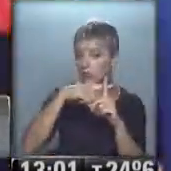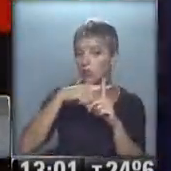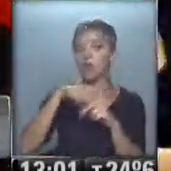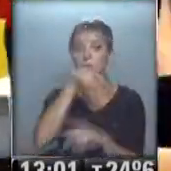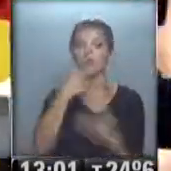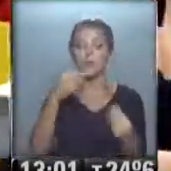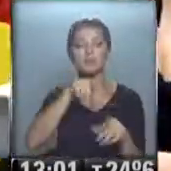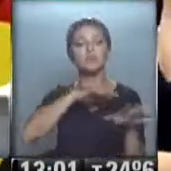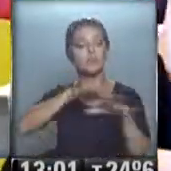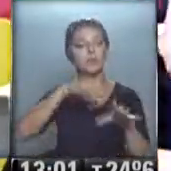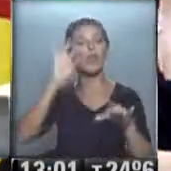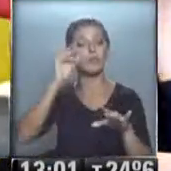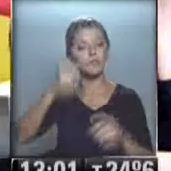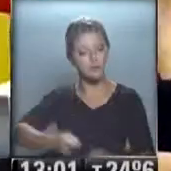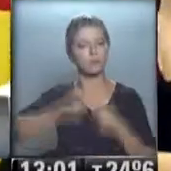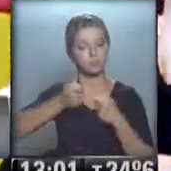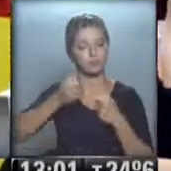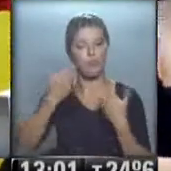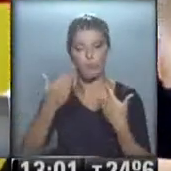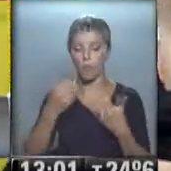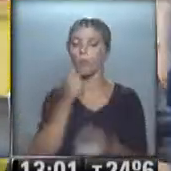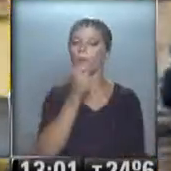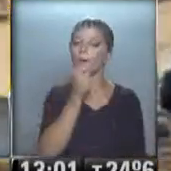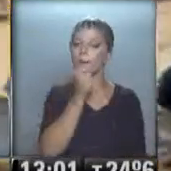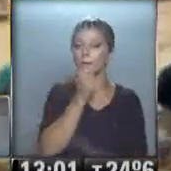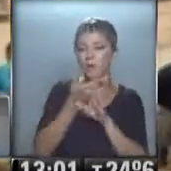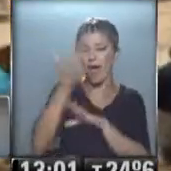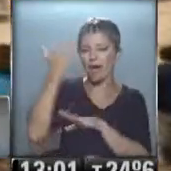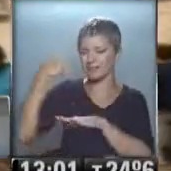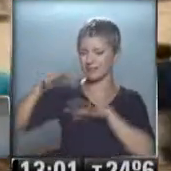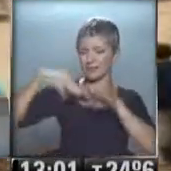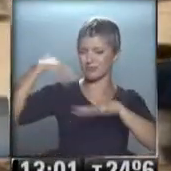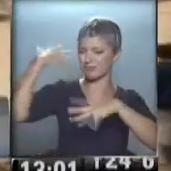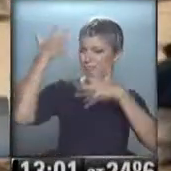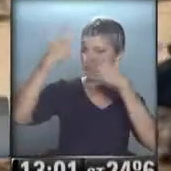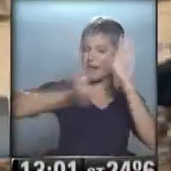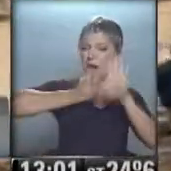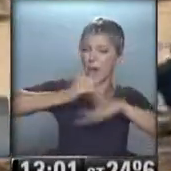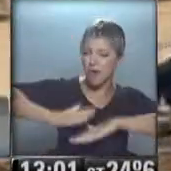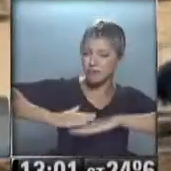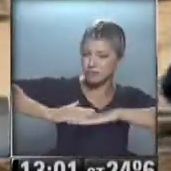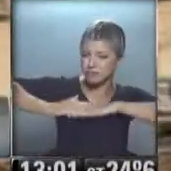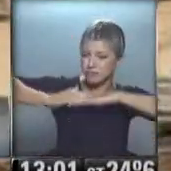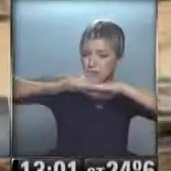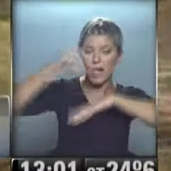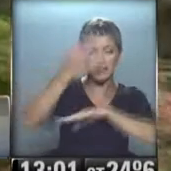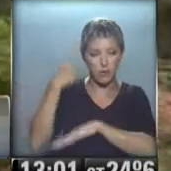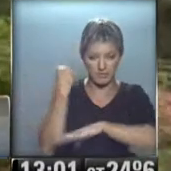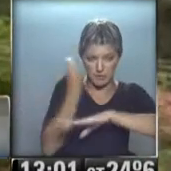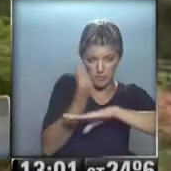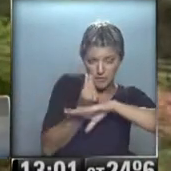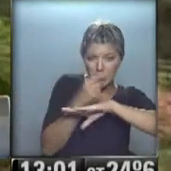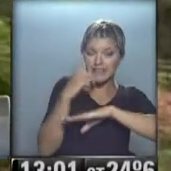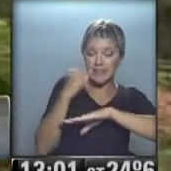afrontar situaciones complejas. Entre ellas, la peor catástrofe natural sufrida por Brasil a pocos días de recibir la banda